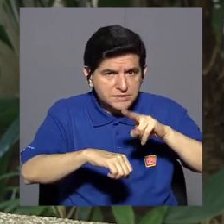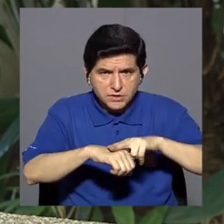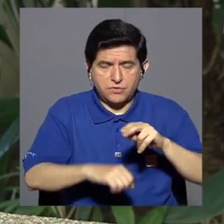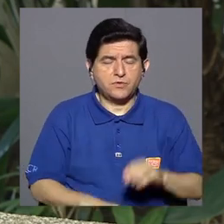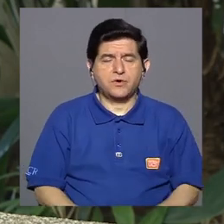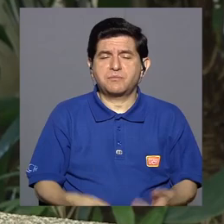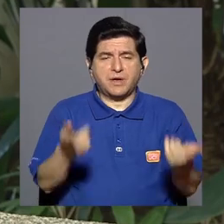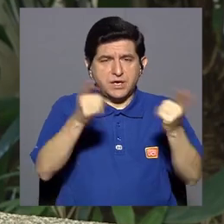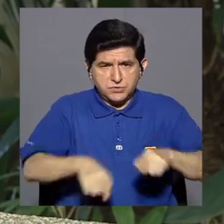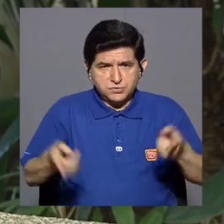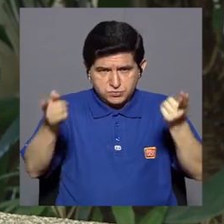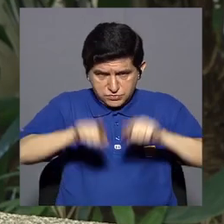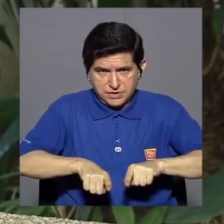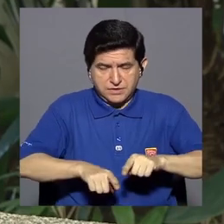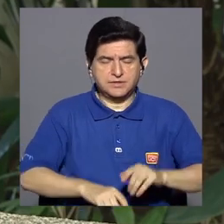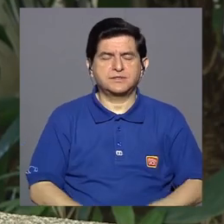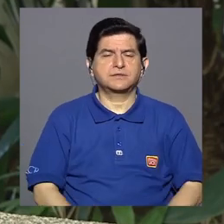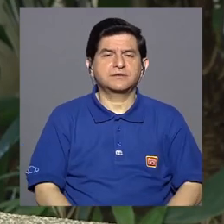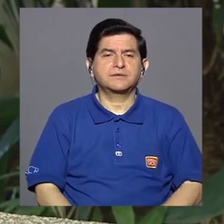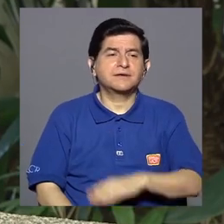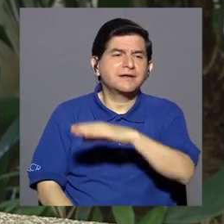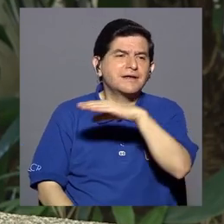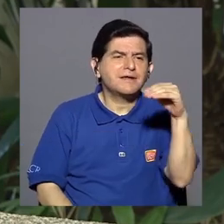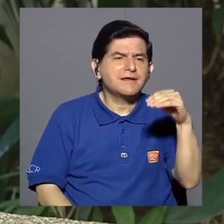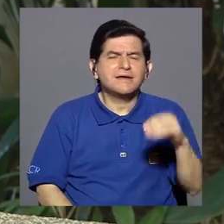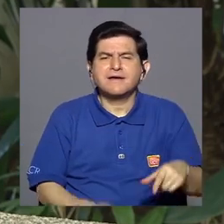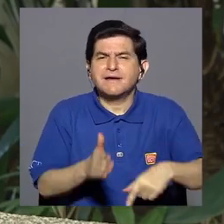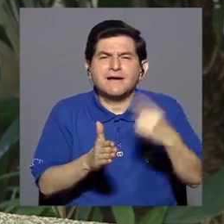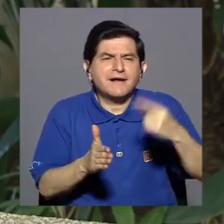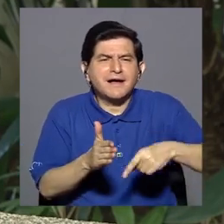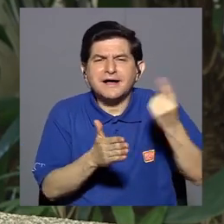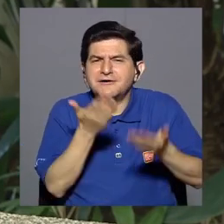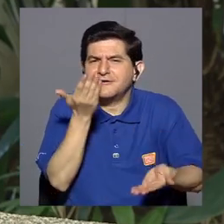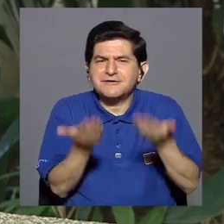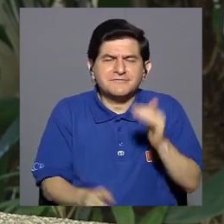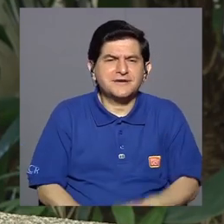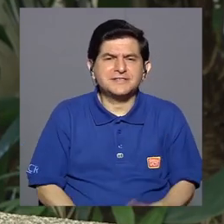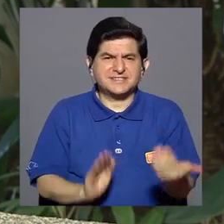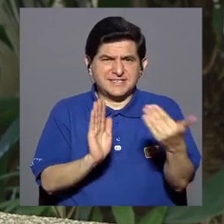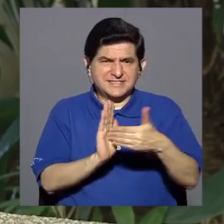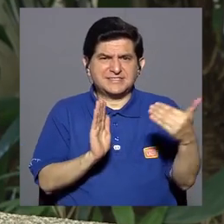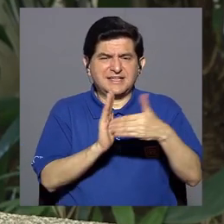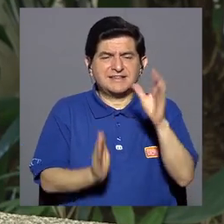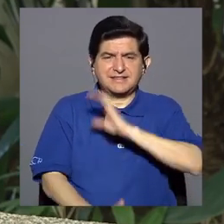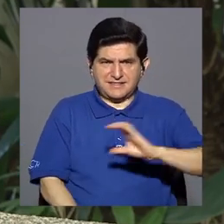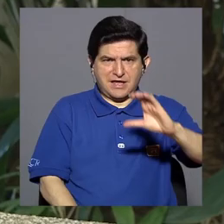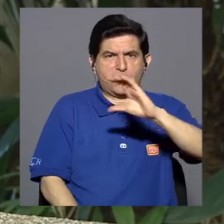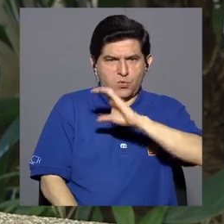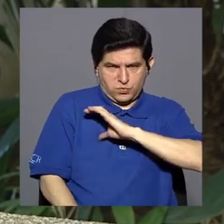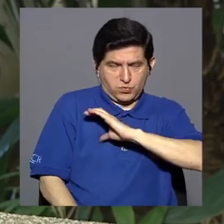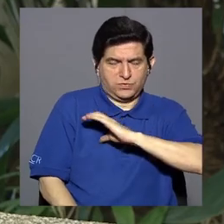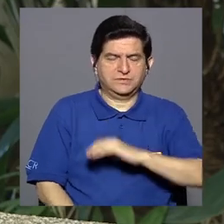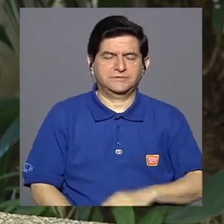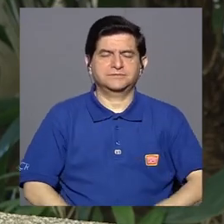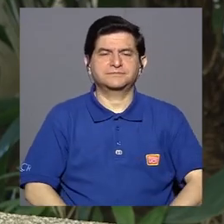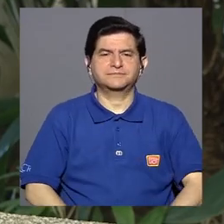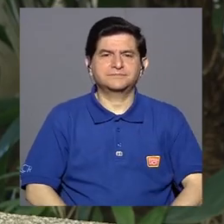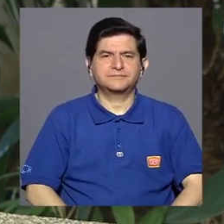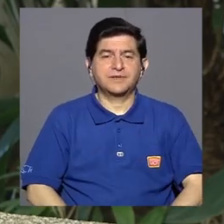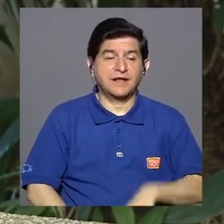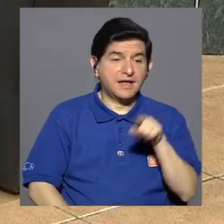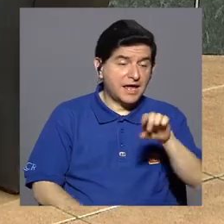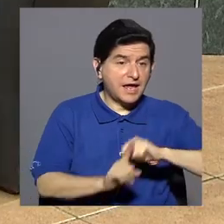uno generalmente se le olvidan las cosas y muchísimas veces pueden haber trastornos del comportamiento o de la